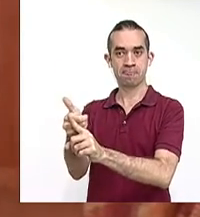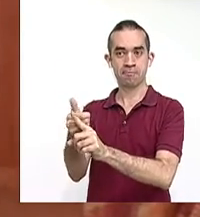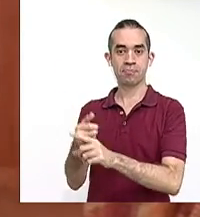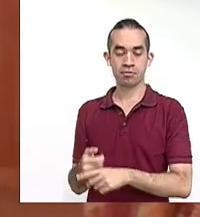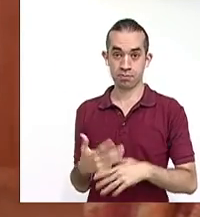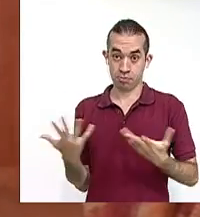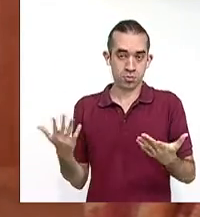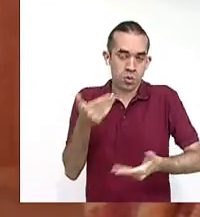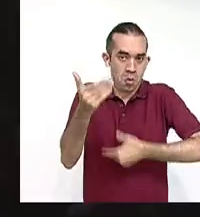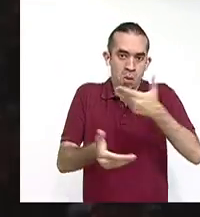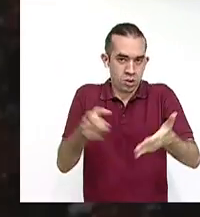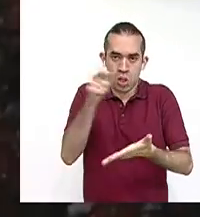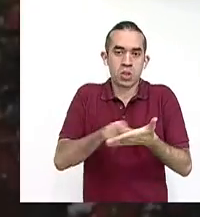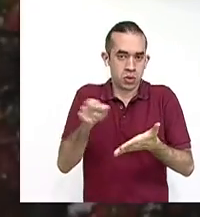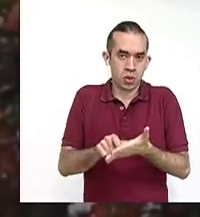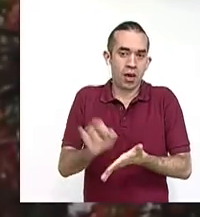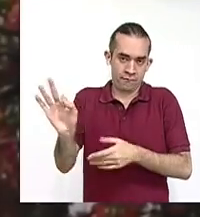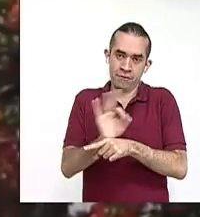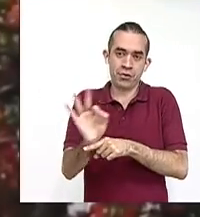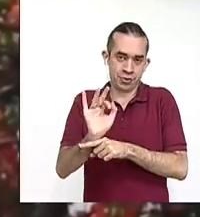proceso de escritura.